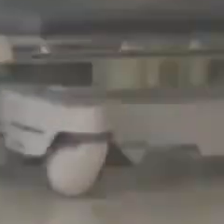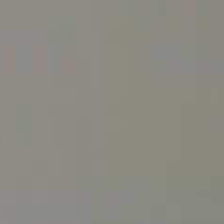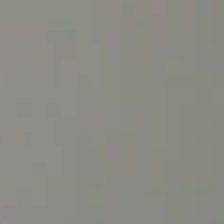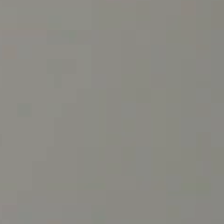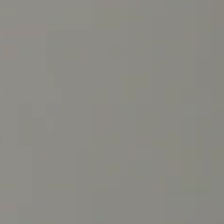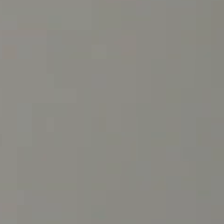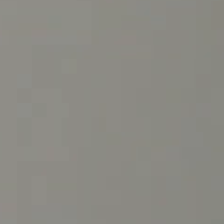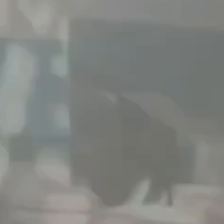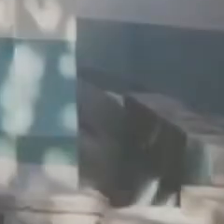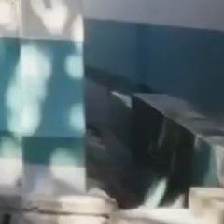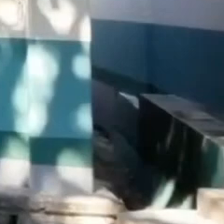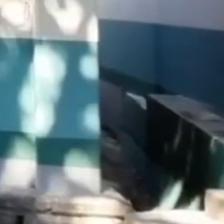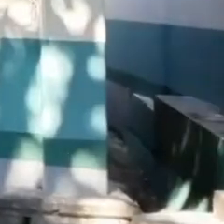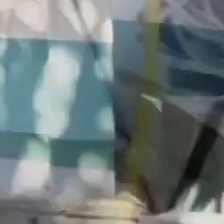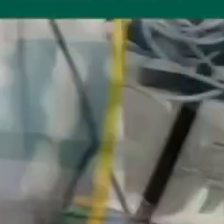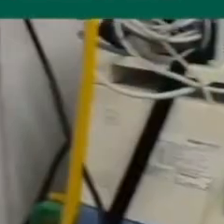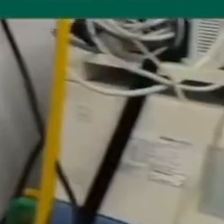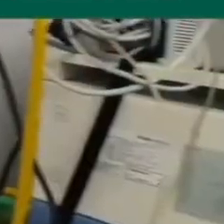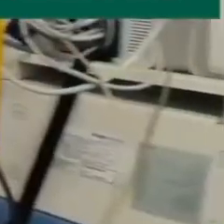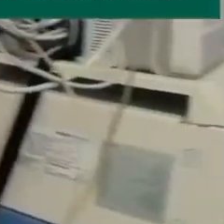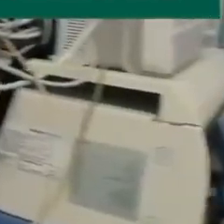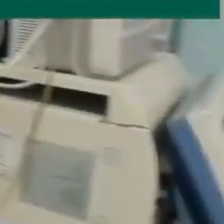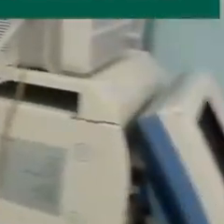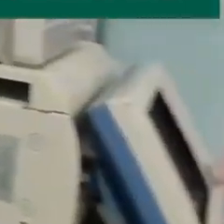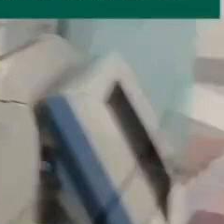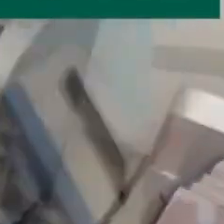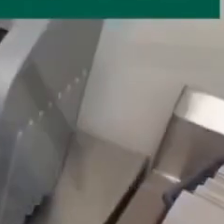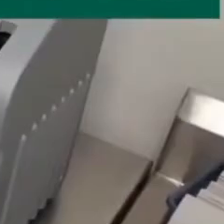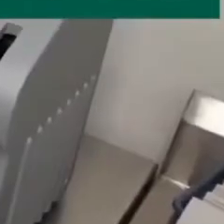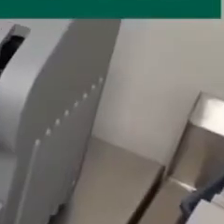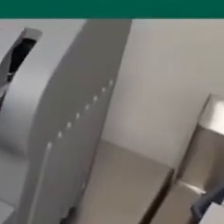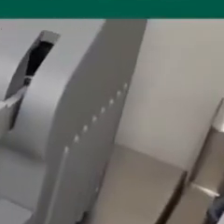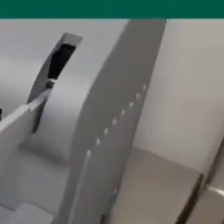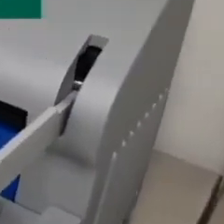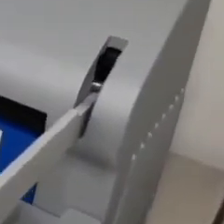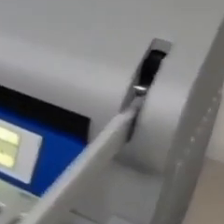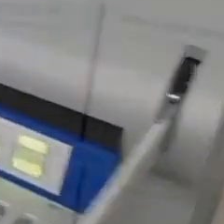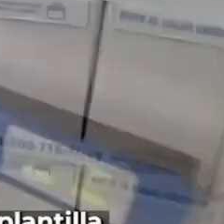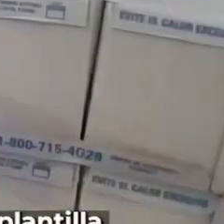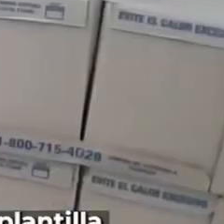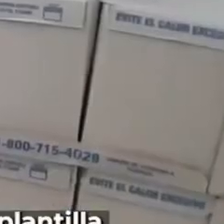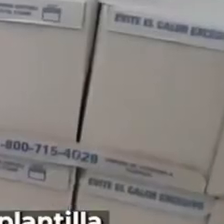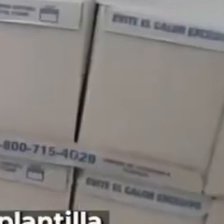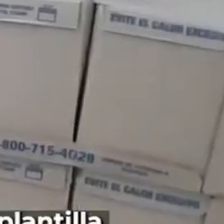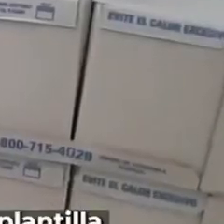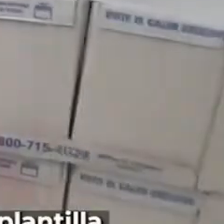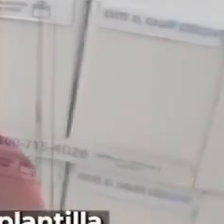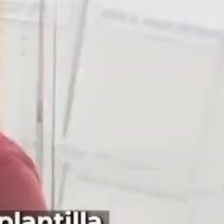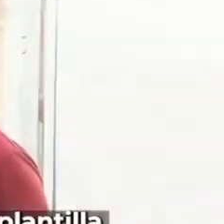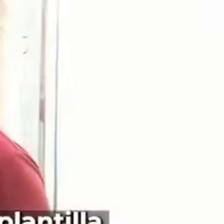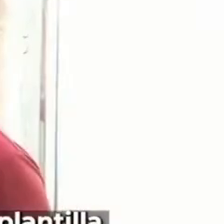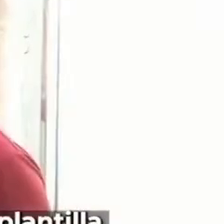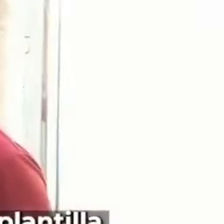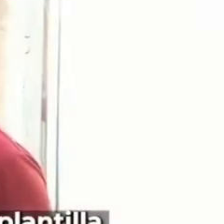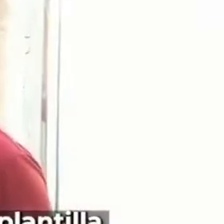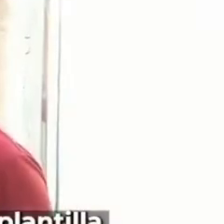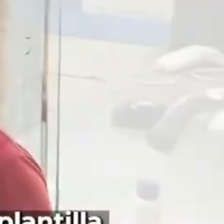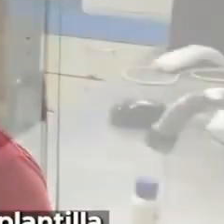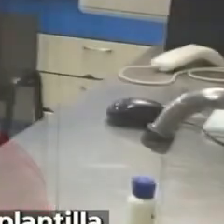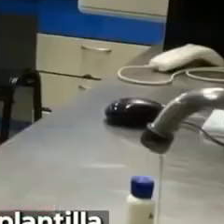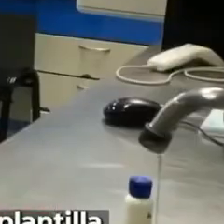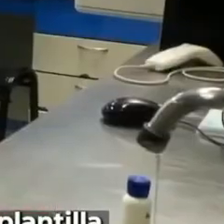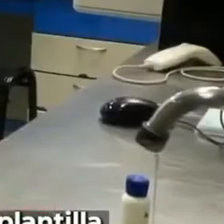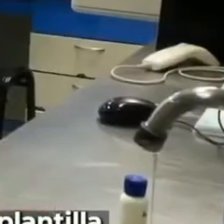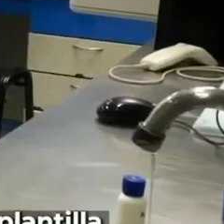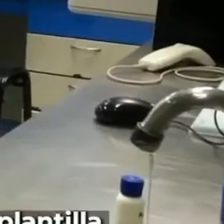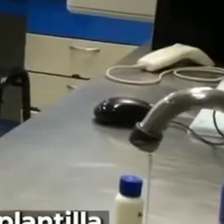limpieza, señalética, pintura y mantenimiento de equipo médico y electromecánico. Se fortalecerá el proceso de abasto de medicamentos